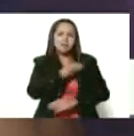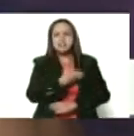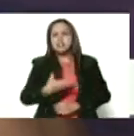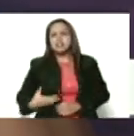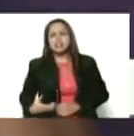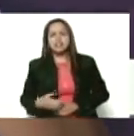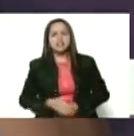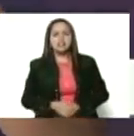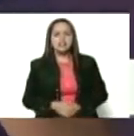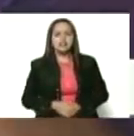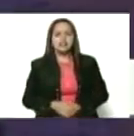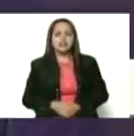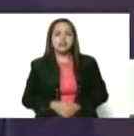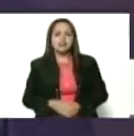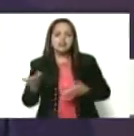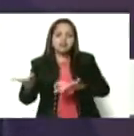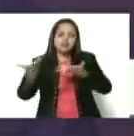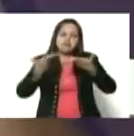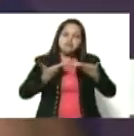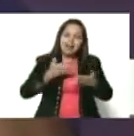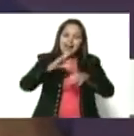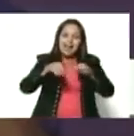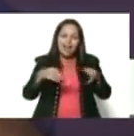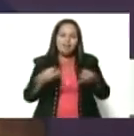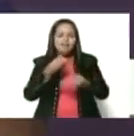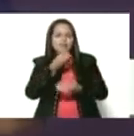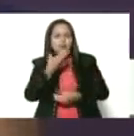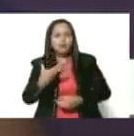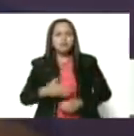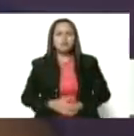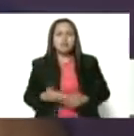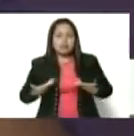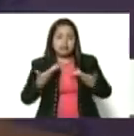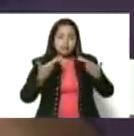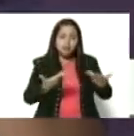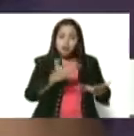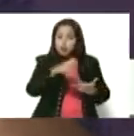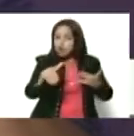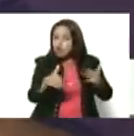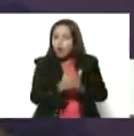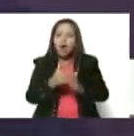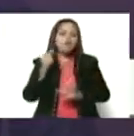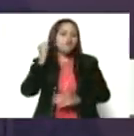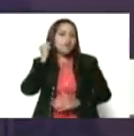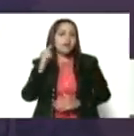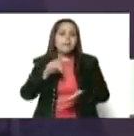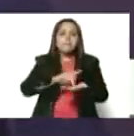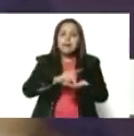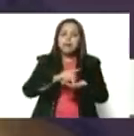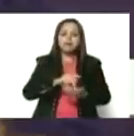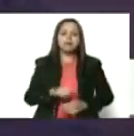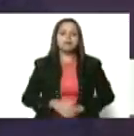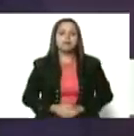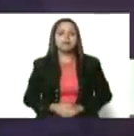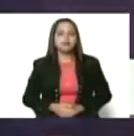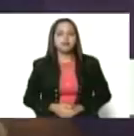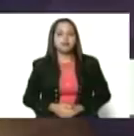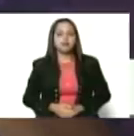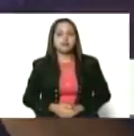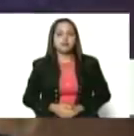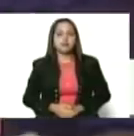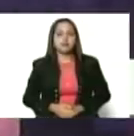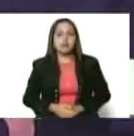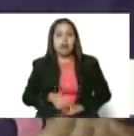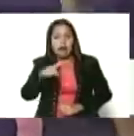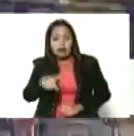por ese regalo tan hermoso que le ha regalado a todas las mujeres de la parroquia Macarao, ya que las mismas